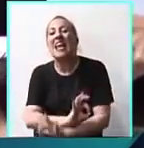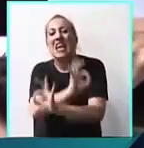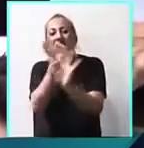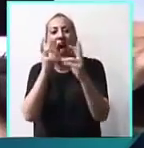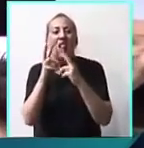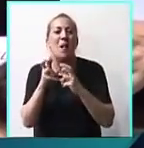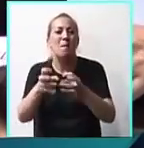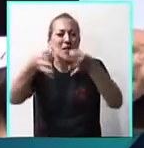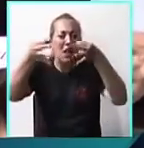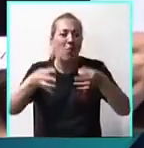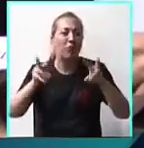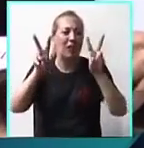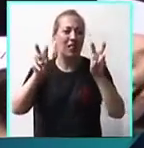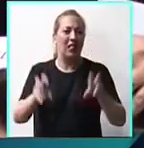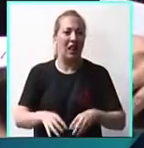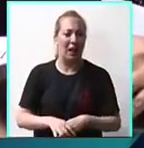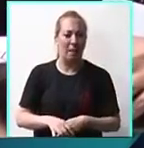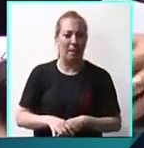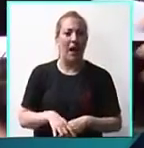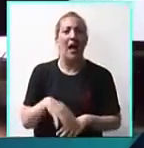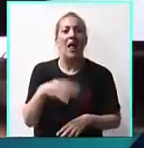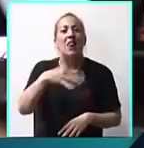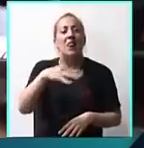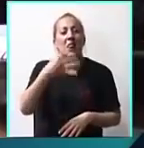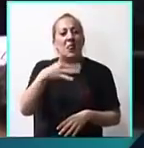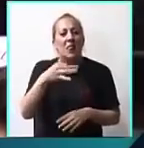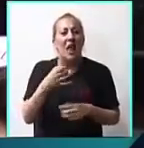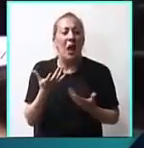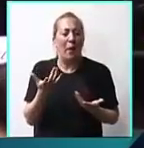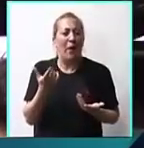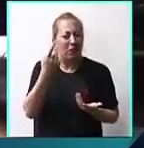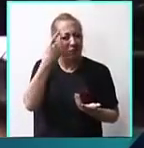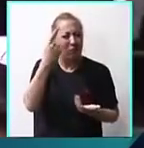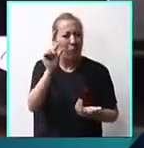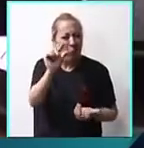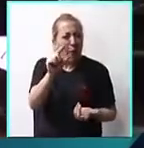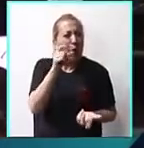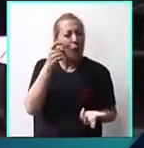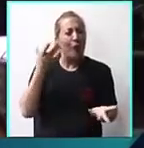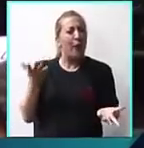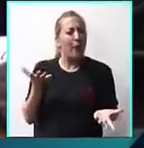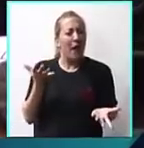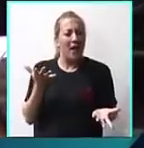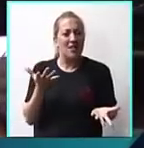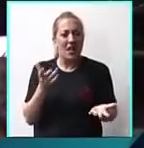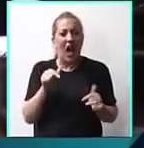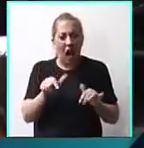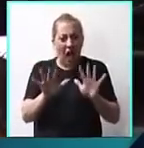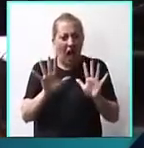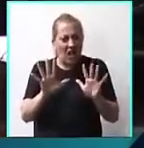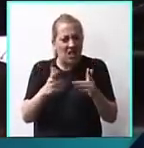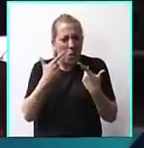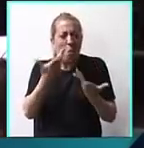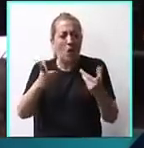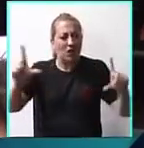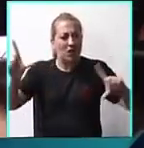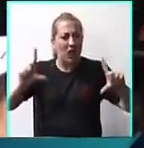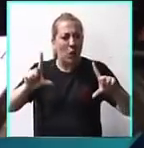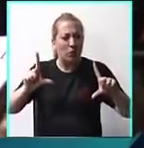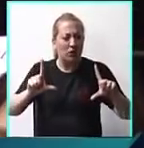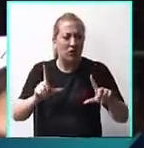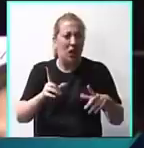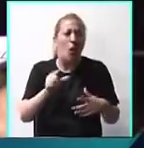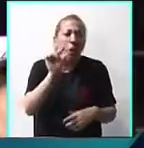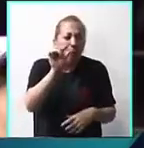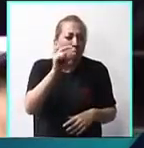la cuestión, al menos le tendría que dar un poquito de vergüenza que así esto sea presentado por televisión. Un poquito de